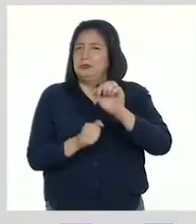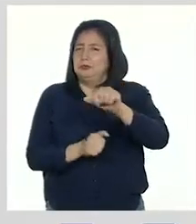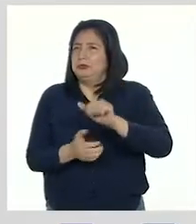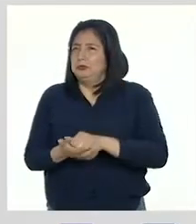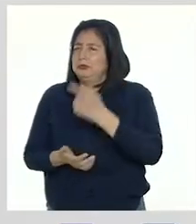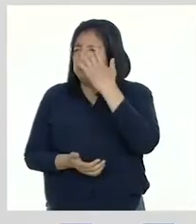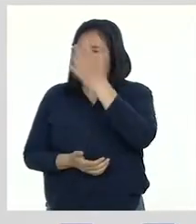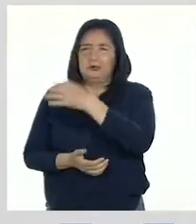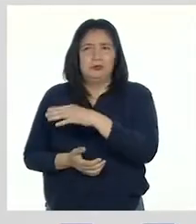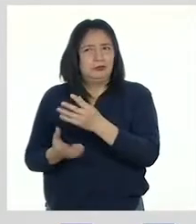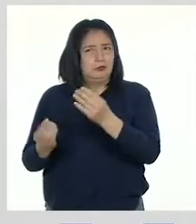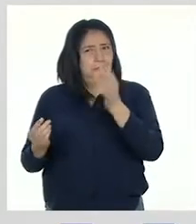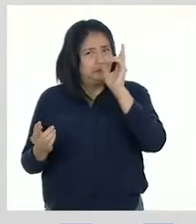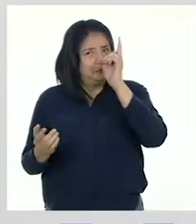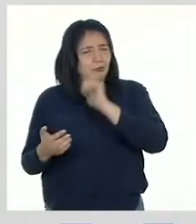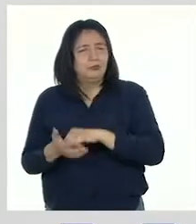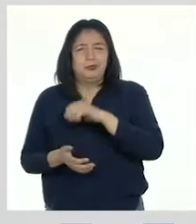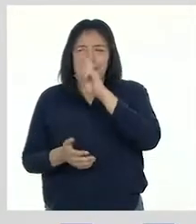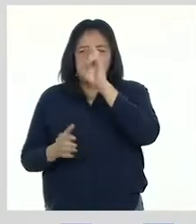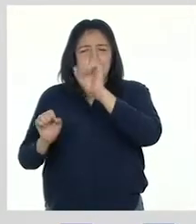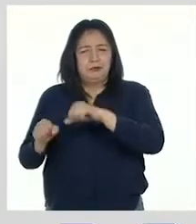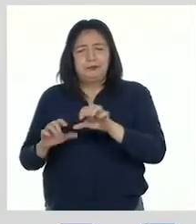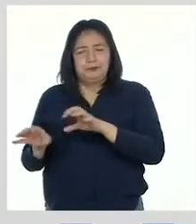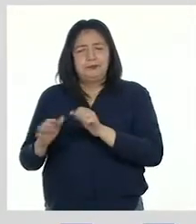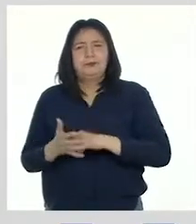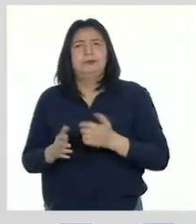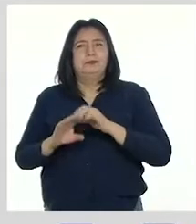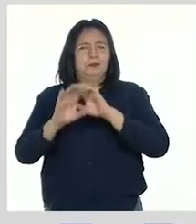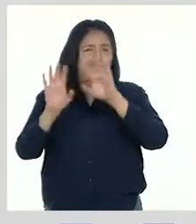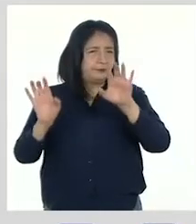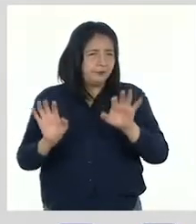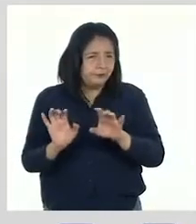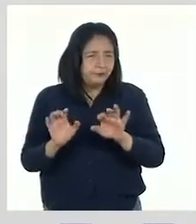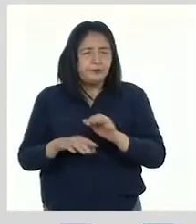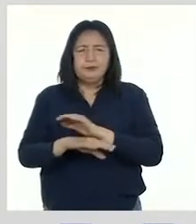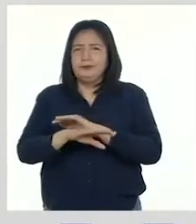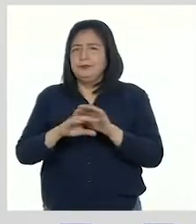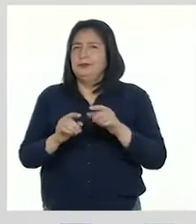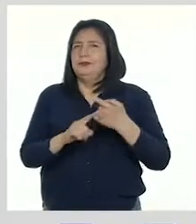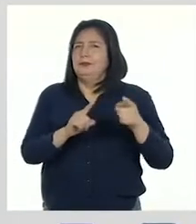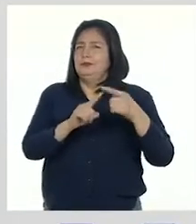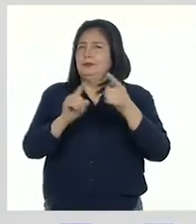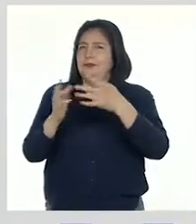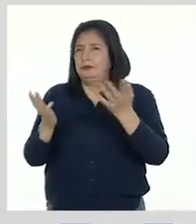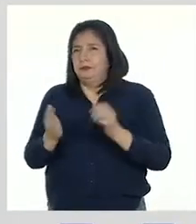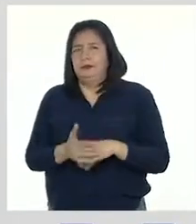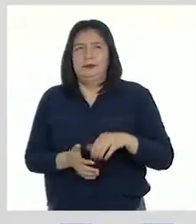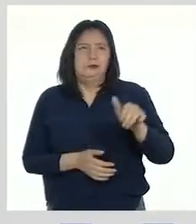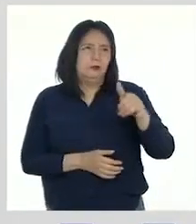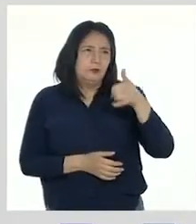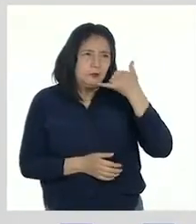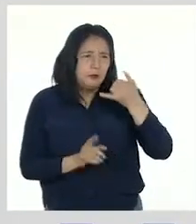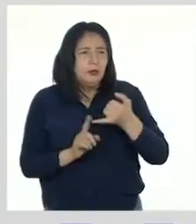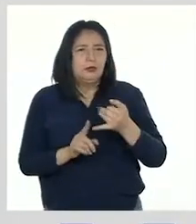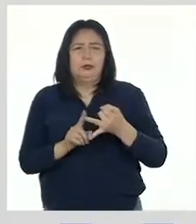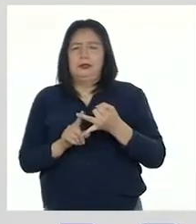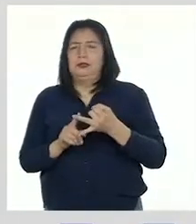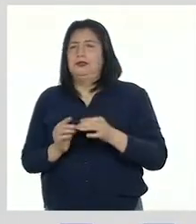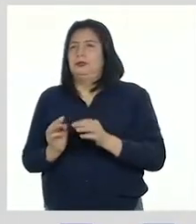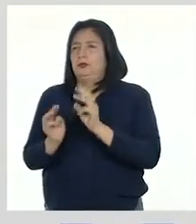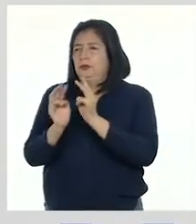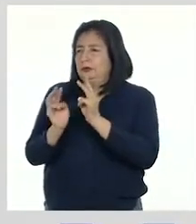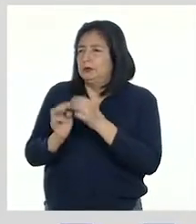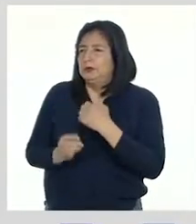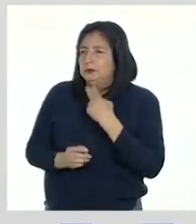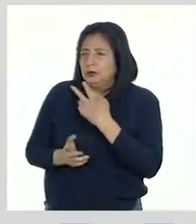Sé que varios profesores en todo el Perú lo están haciendo a través de las plataformas disponibles o de otros recursos como llamadas telefónicas, audios de